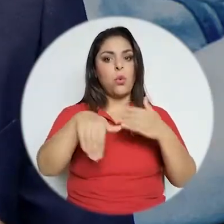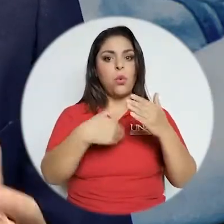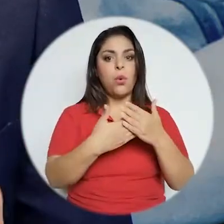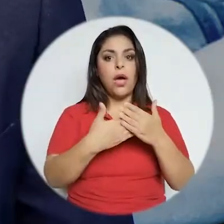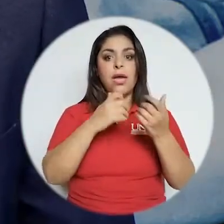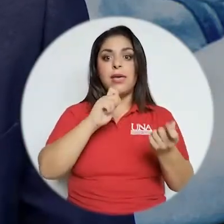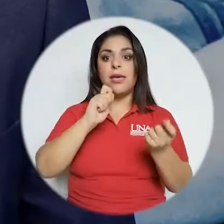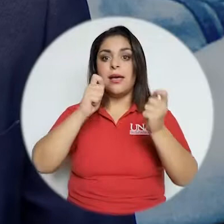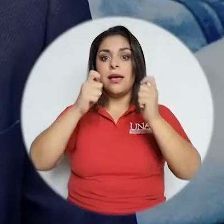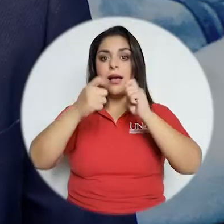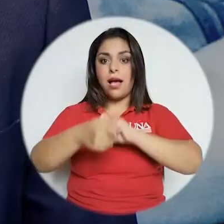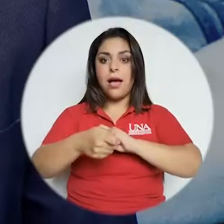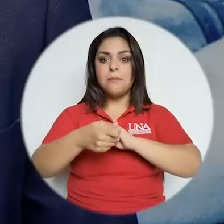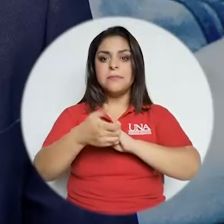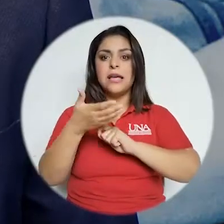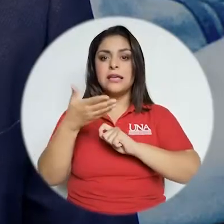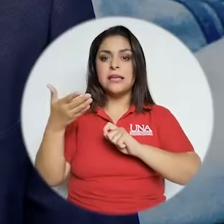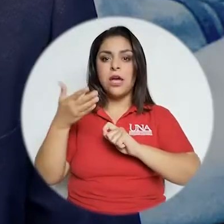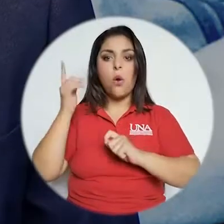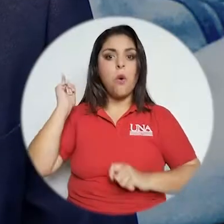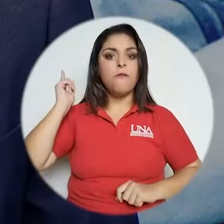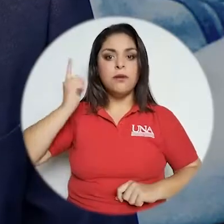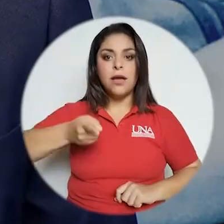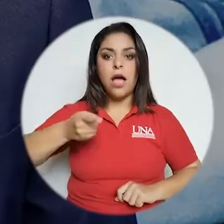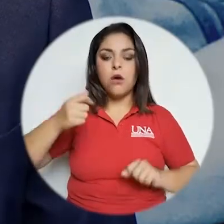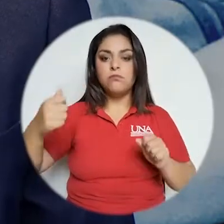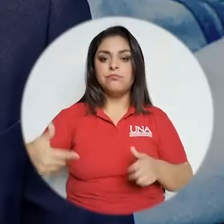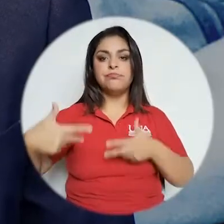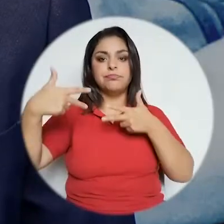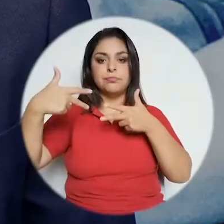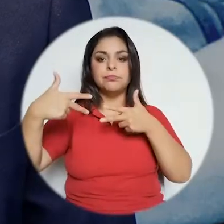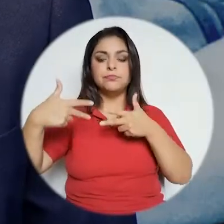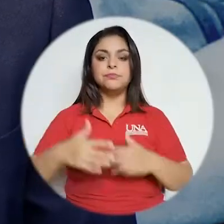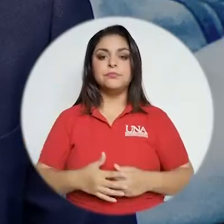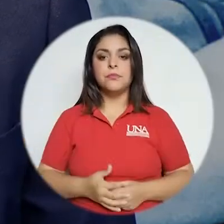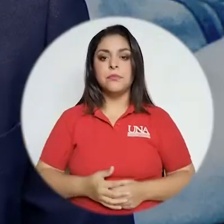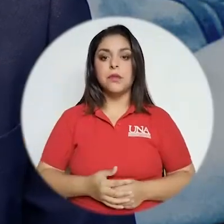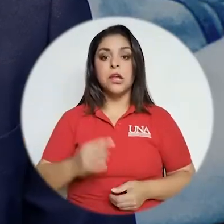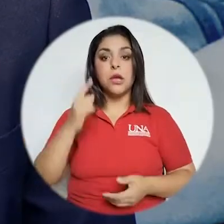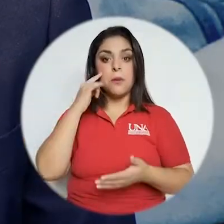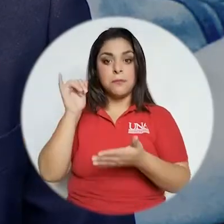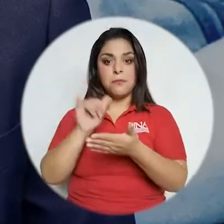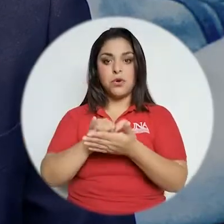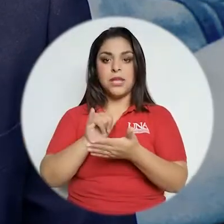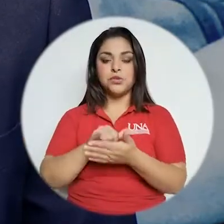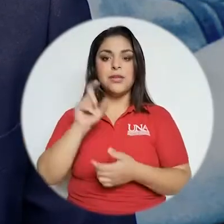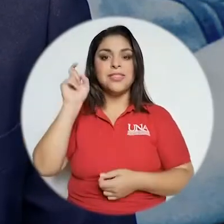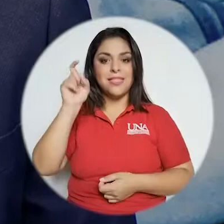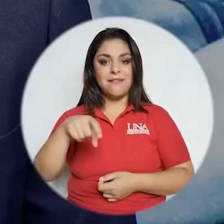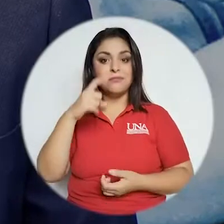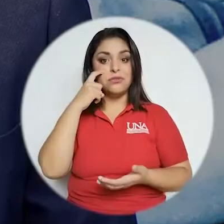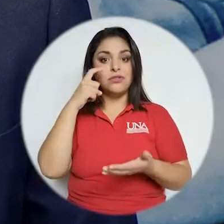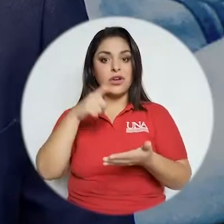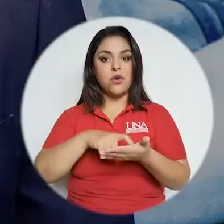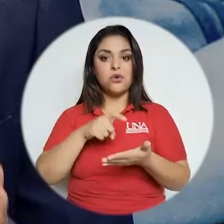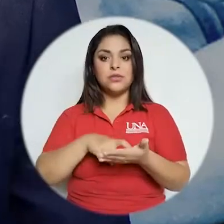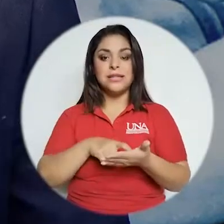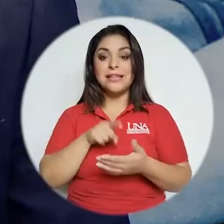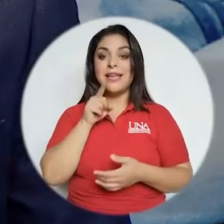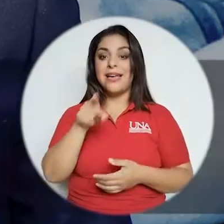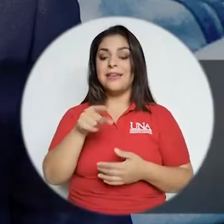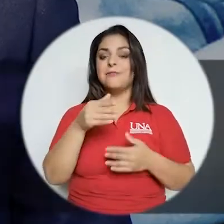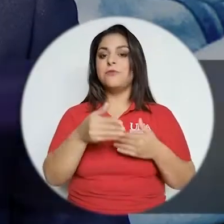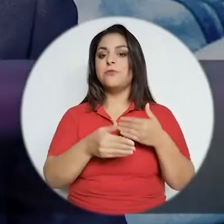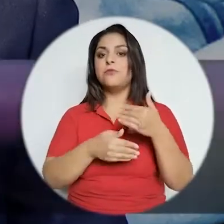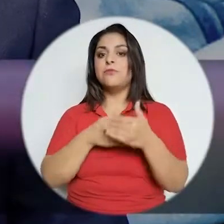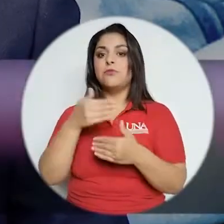en su mayoría, a otras que nos vimos obligadas a mediarlas desde la presencialidad remota. Por eso es que tenemos que